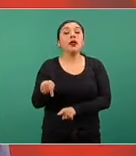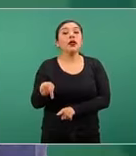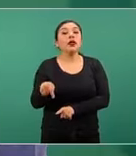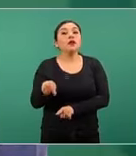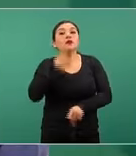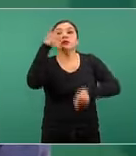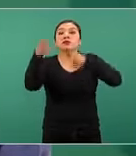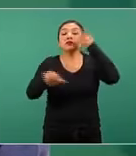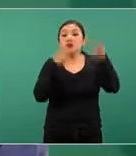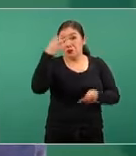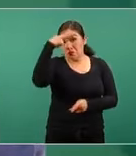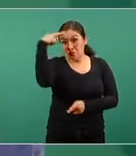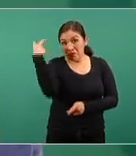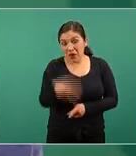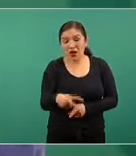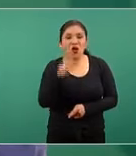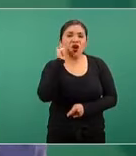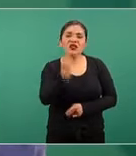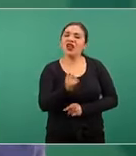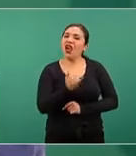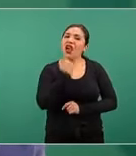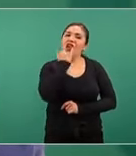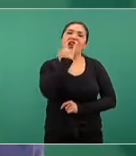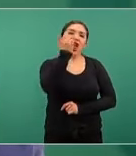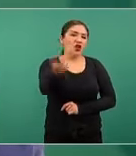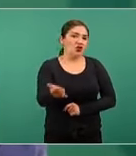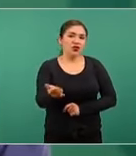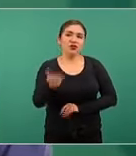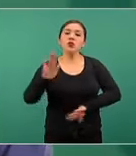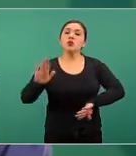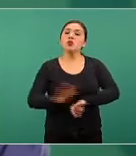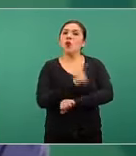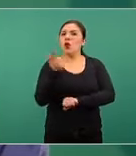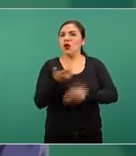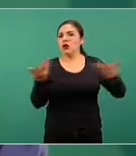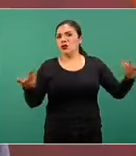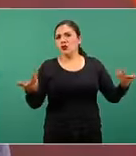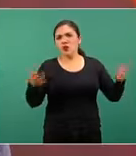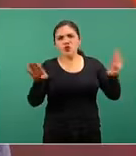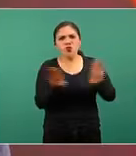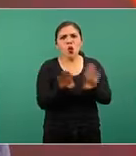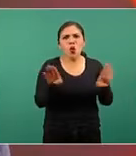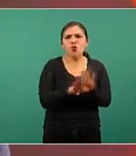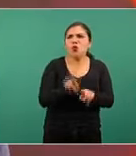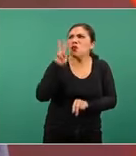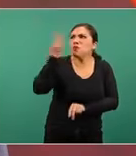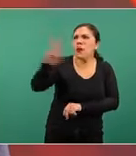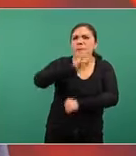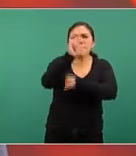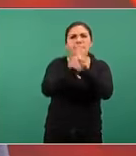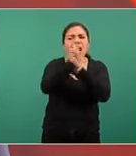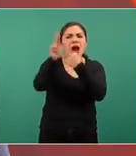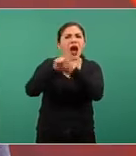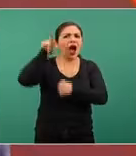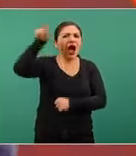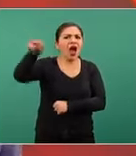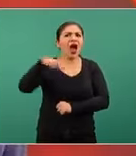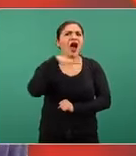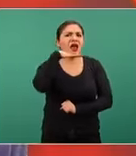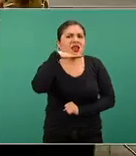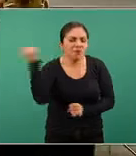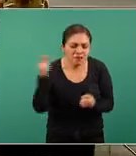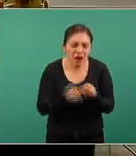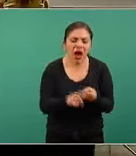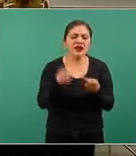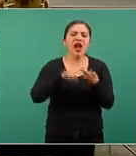plantearon que México estaba en un error porque cómo era posible que países europeos Alemania